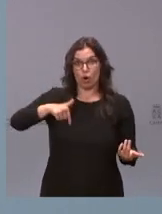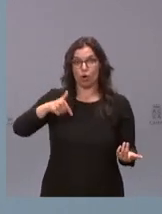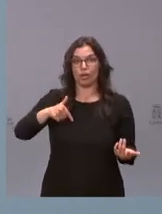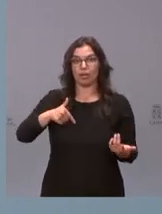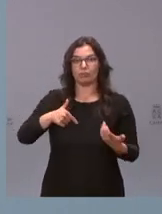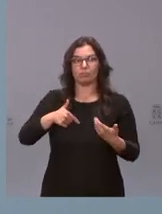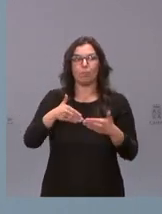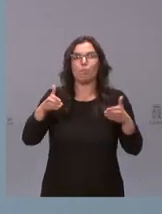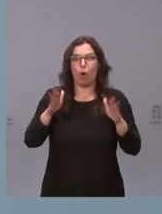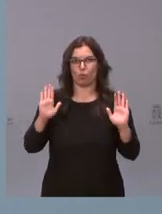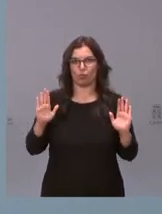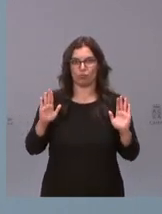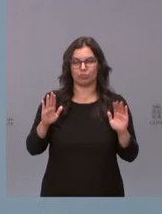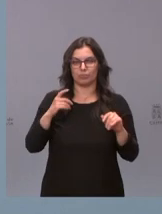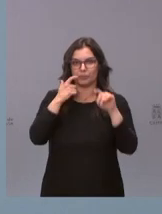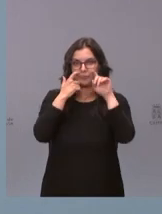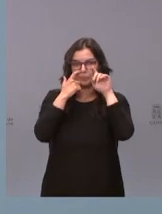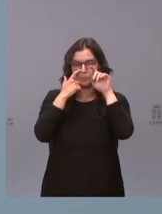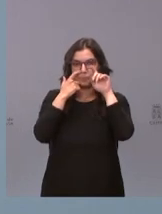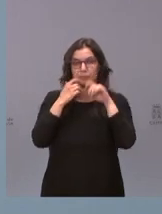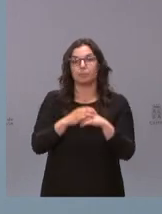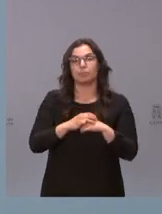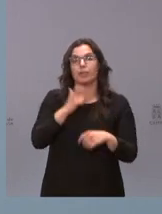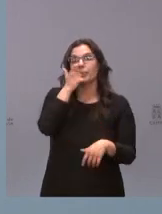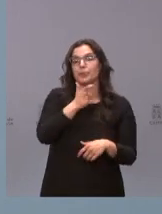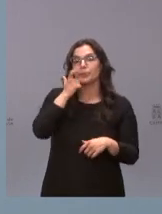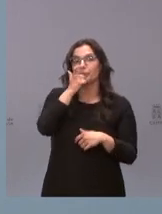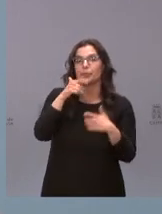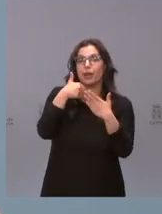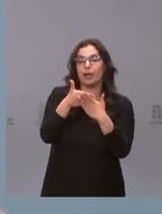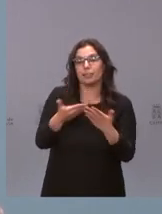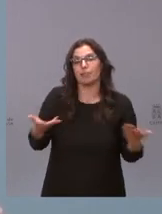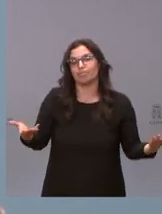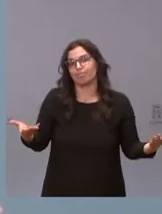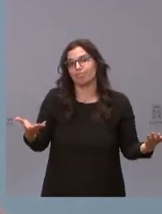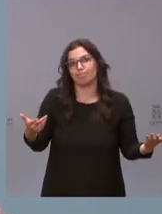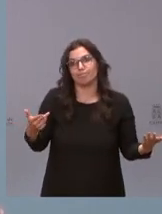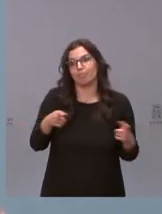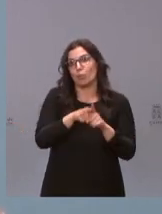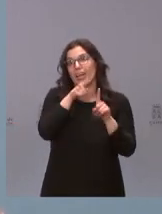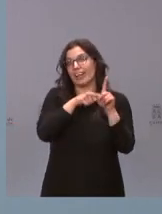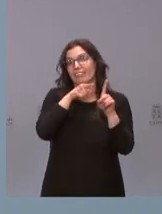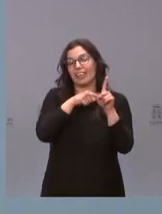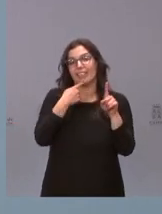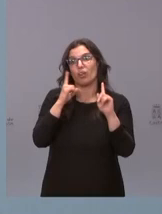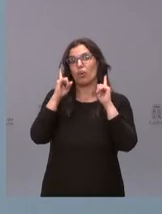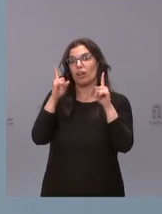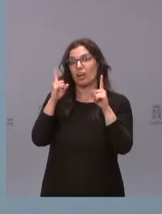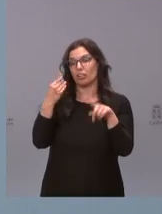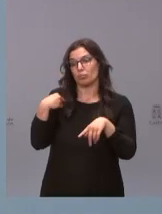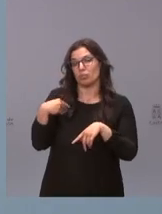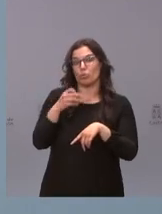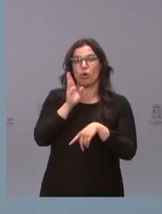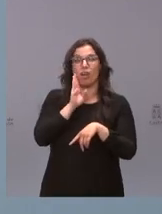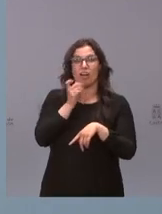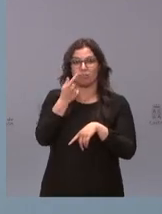poniendo en marcha cuánto tiempo va a tardar yo lo que le doy como referencia es el caso de Bemurafenib que